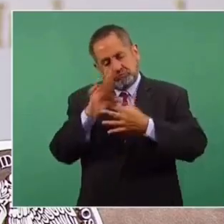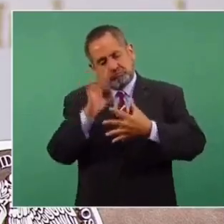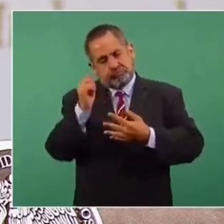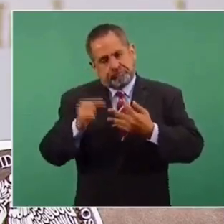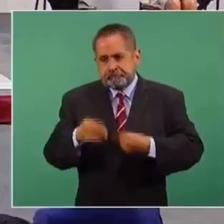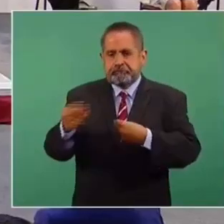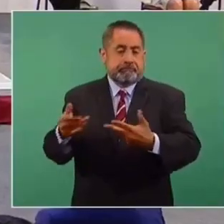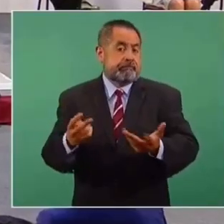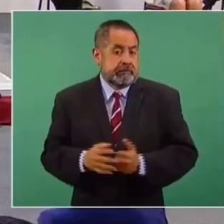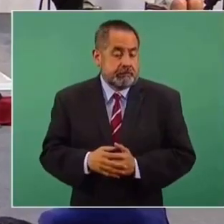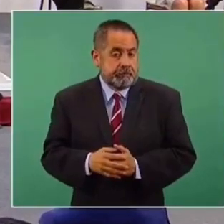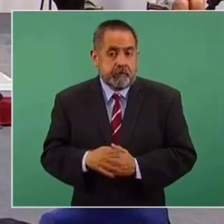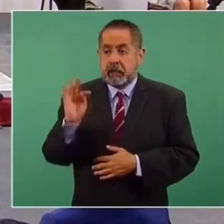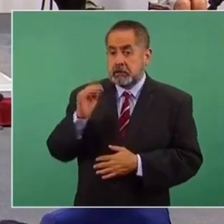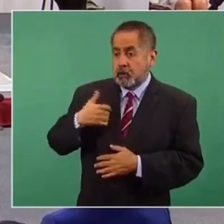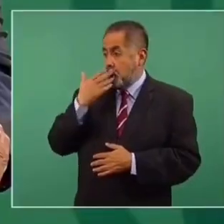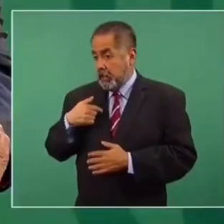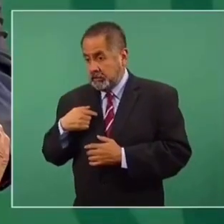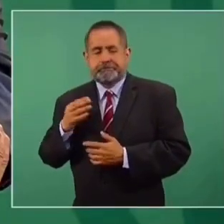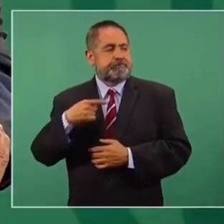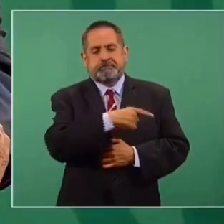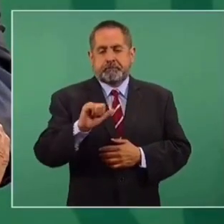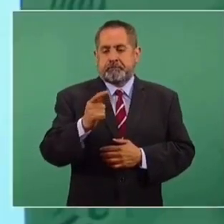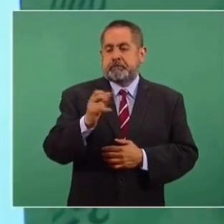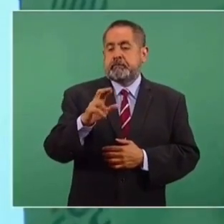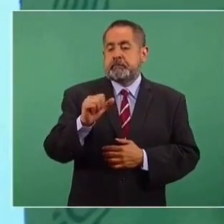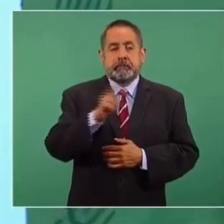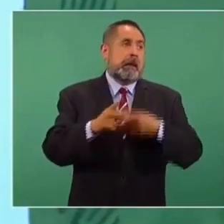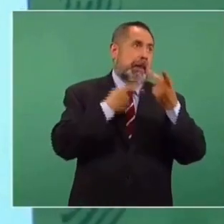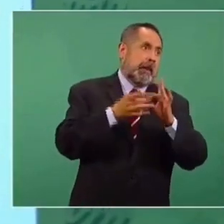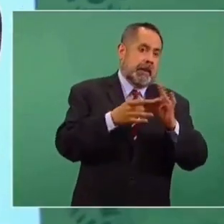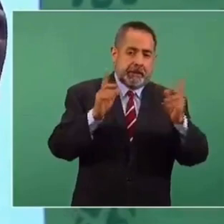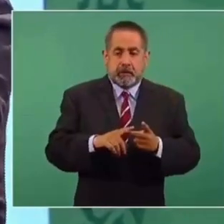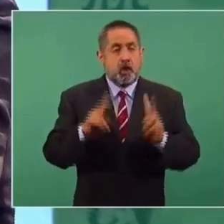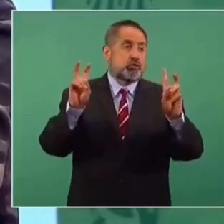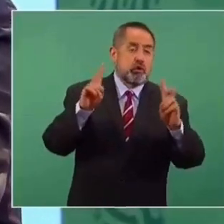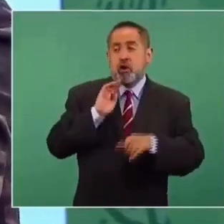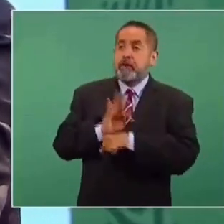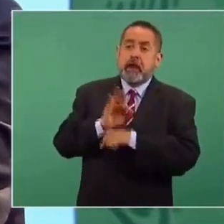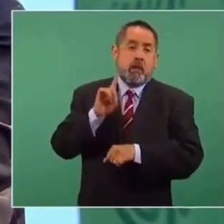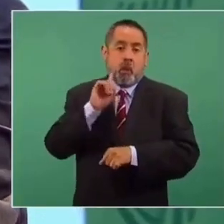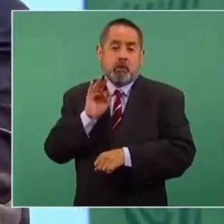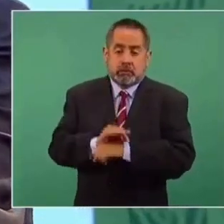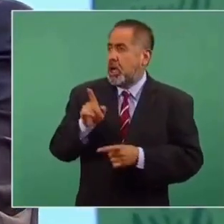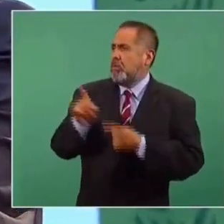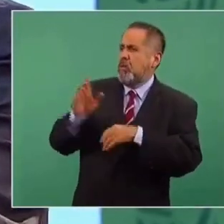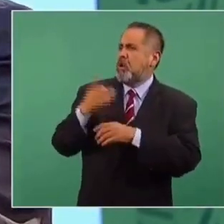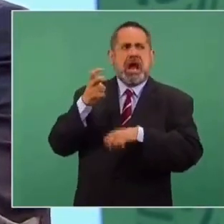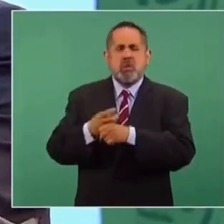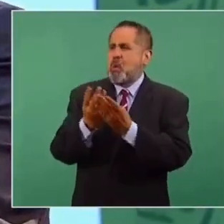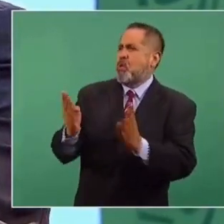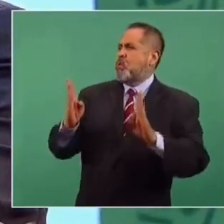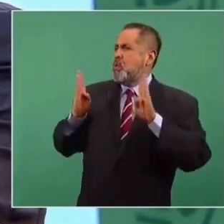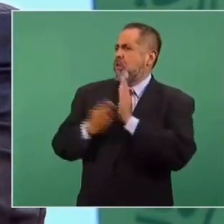porque si no, sale Aguilar Camín, ¿no?, de feminista, cuestionando la valla,